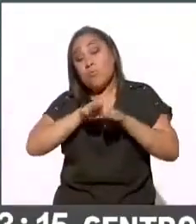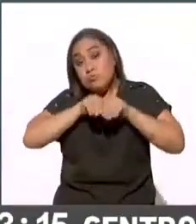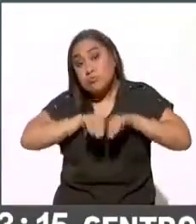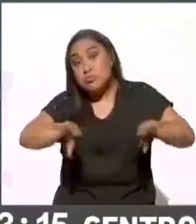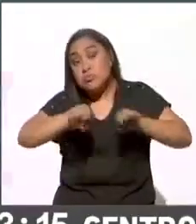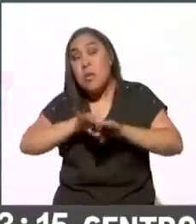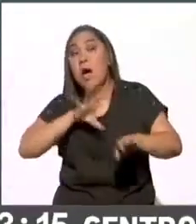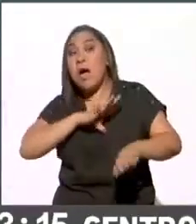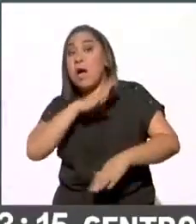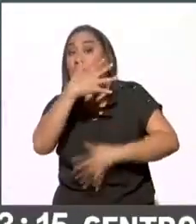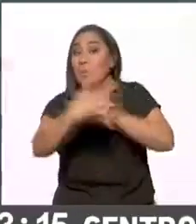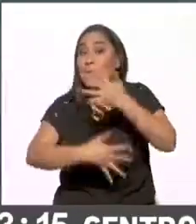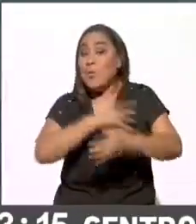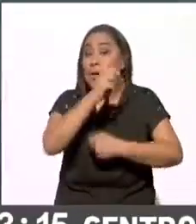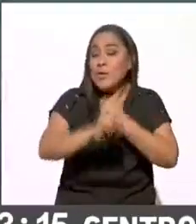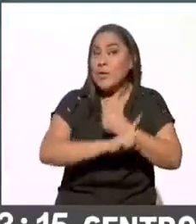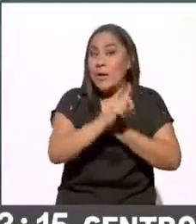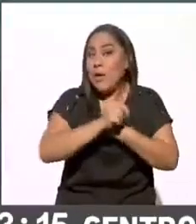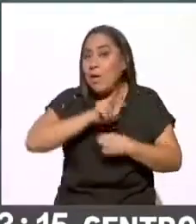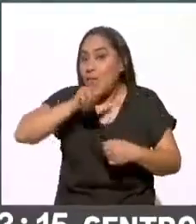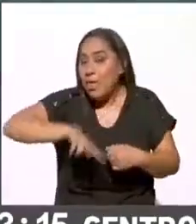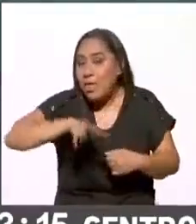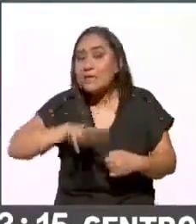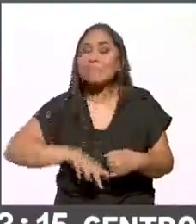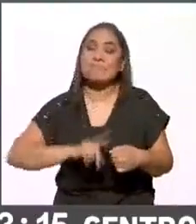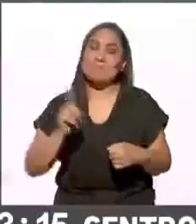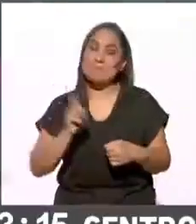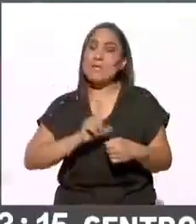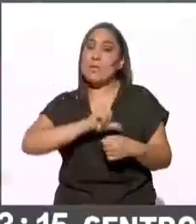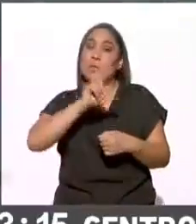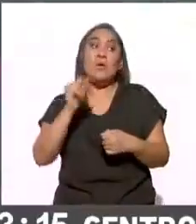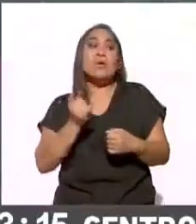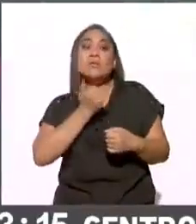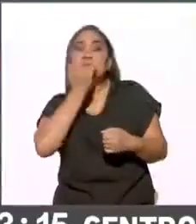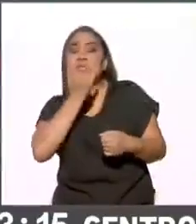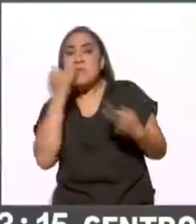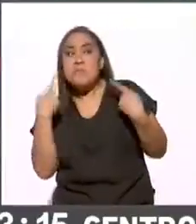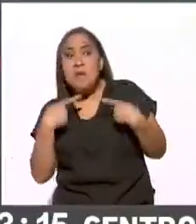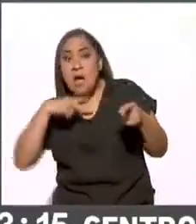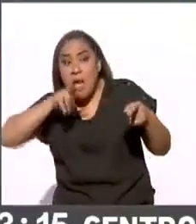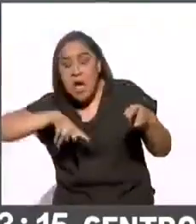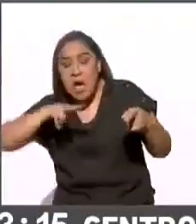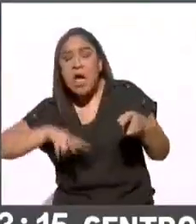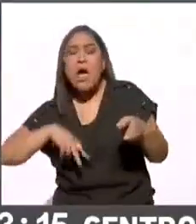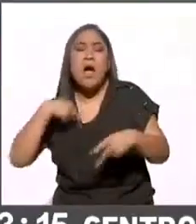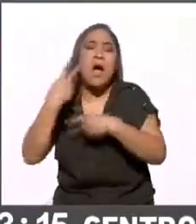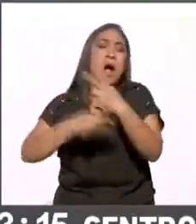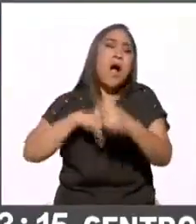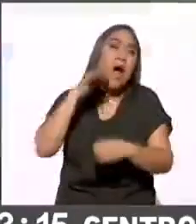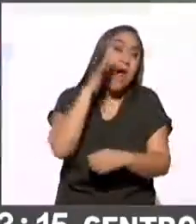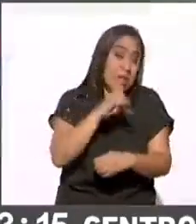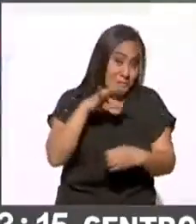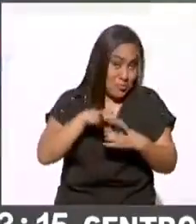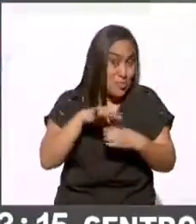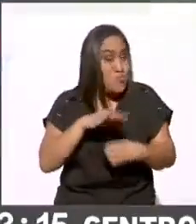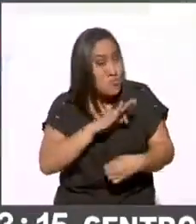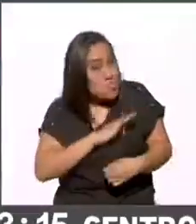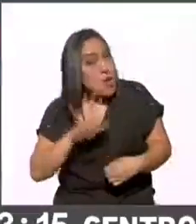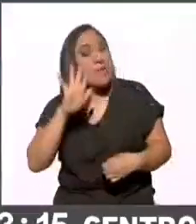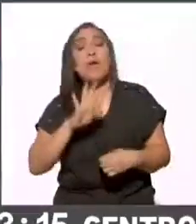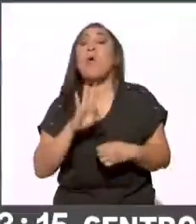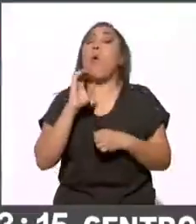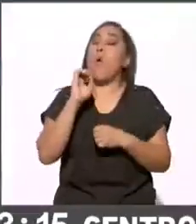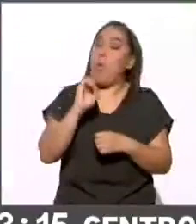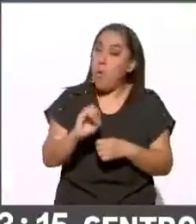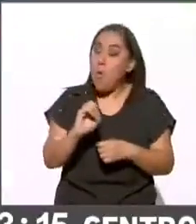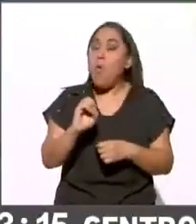evidentemente, pues, desincentiva la participación de las personas a ir a votar o incluso caer en cuenta